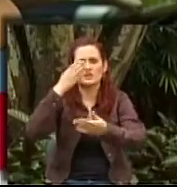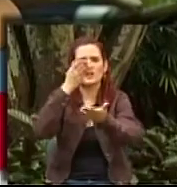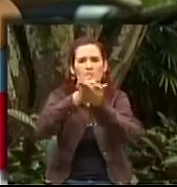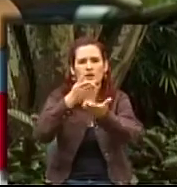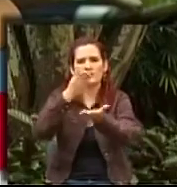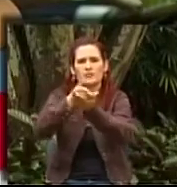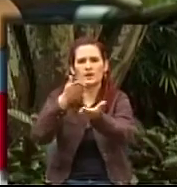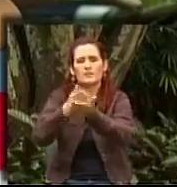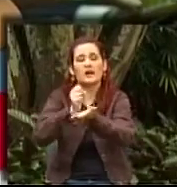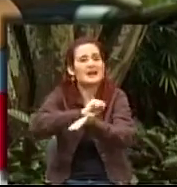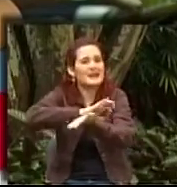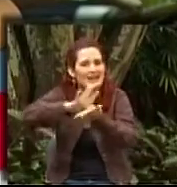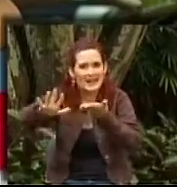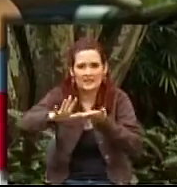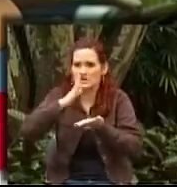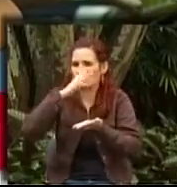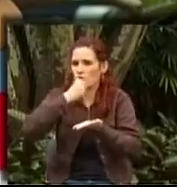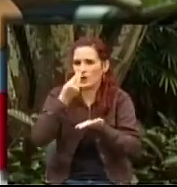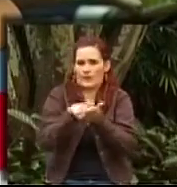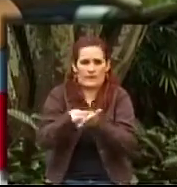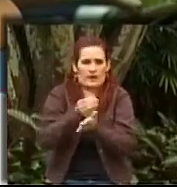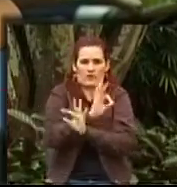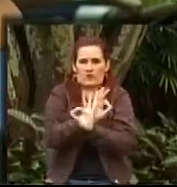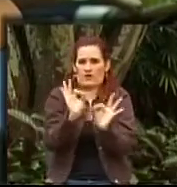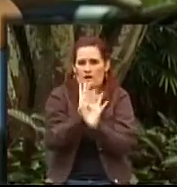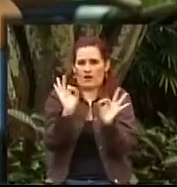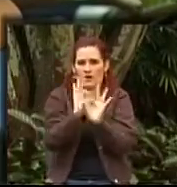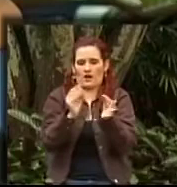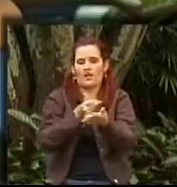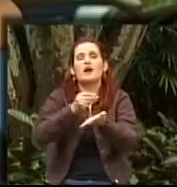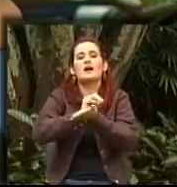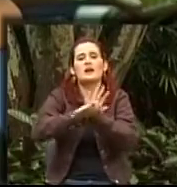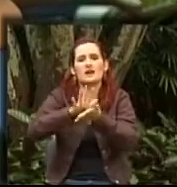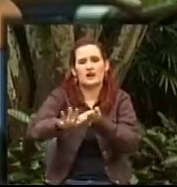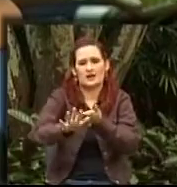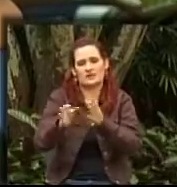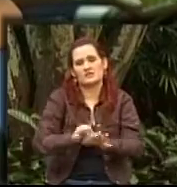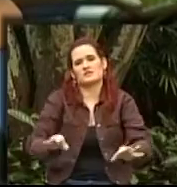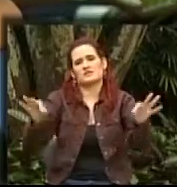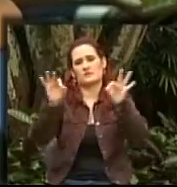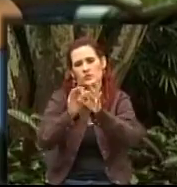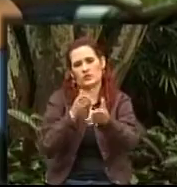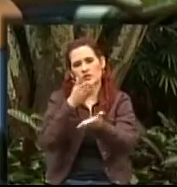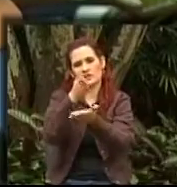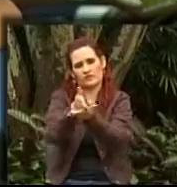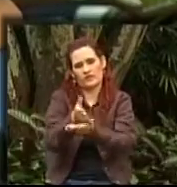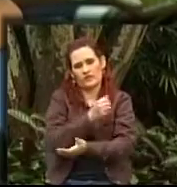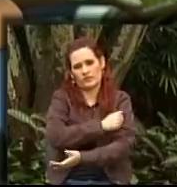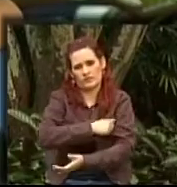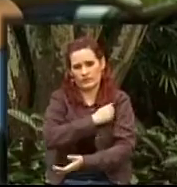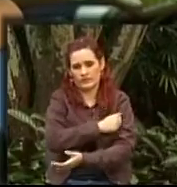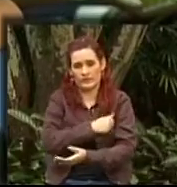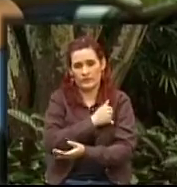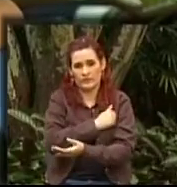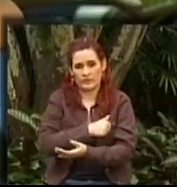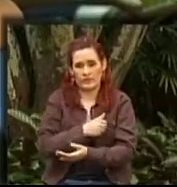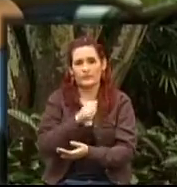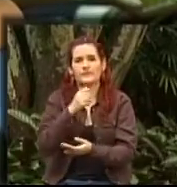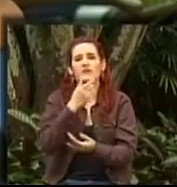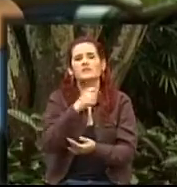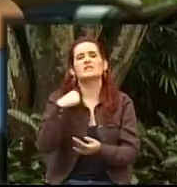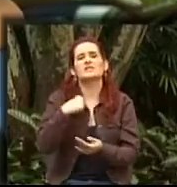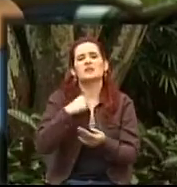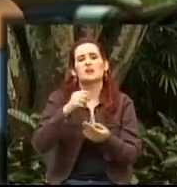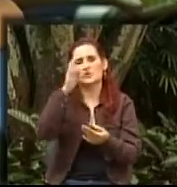El gratuito, en ninguna parte le van a cobrar un peso por actualizar su esquema de vacunación. Aprovechen. Más de 100, 110 puntos de